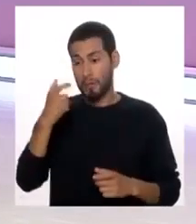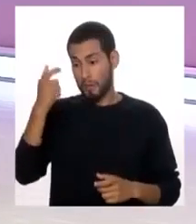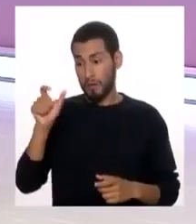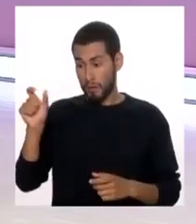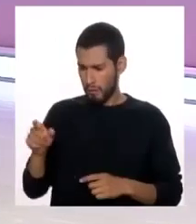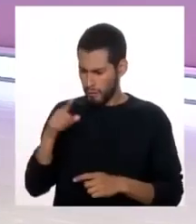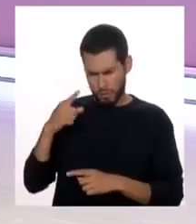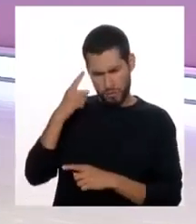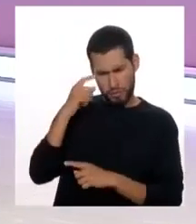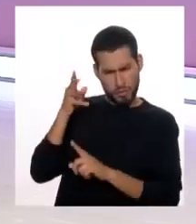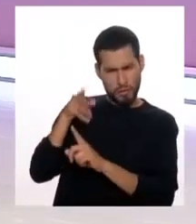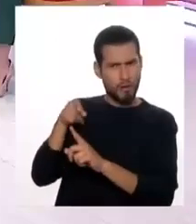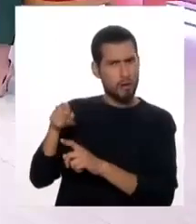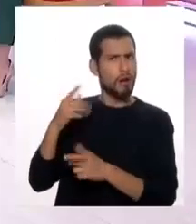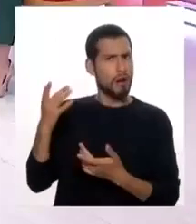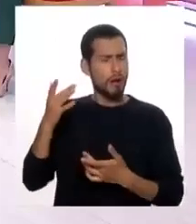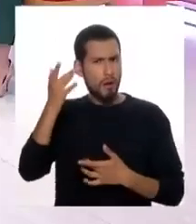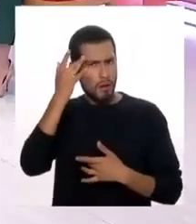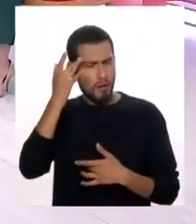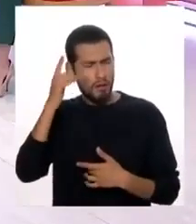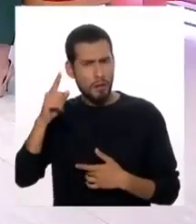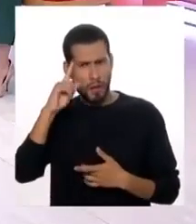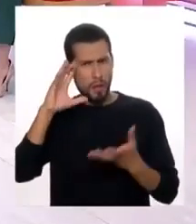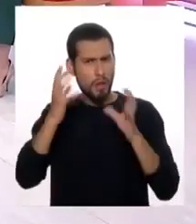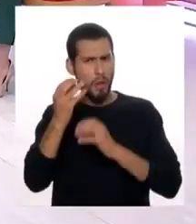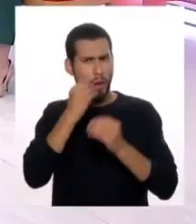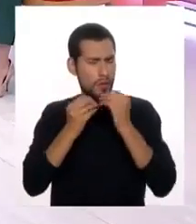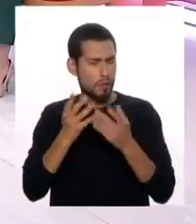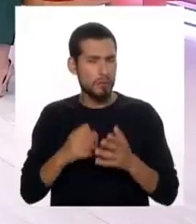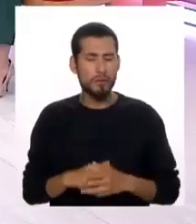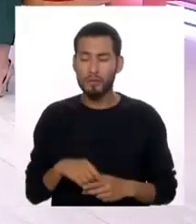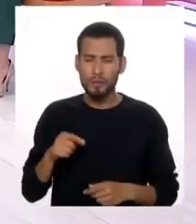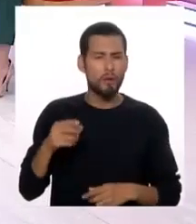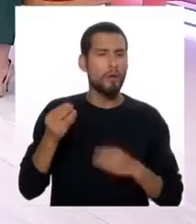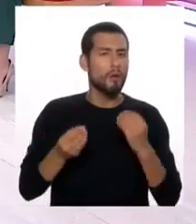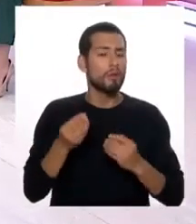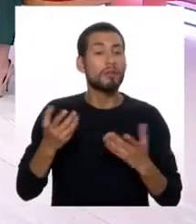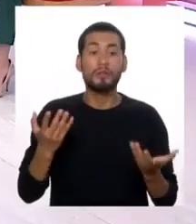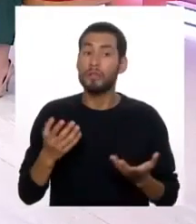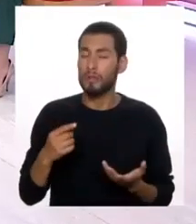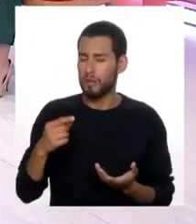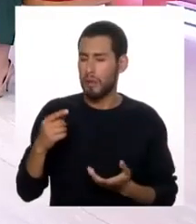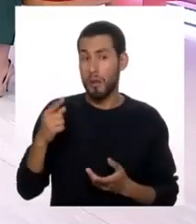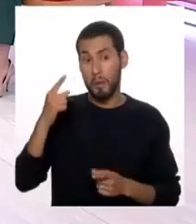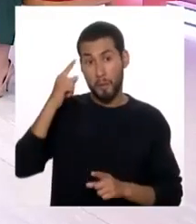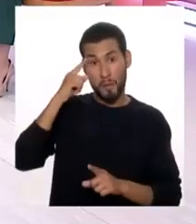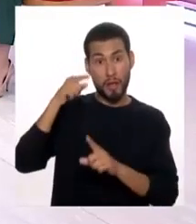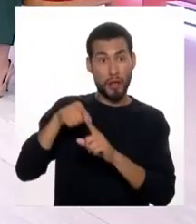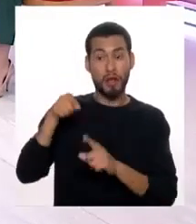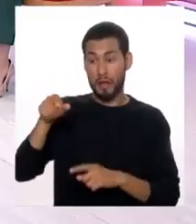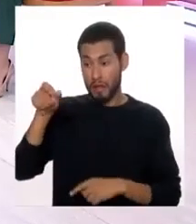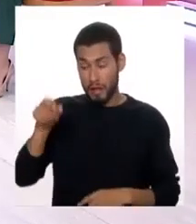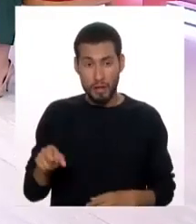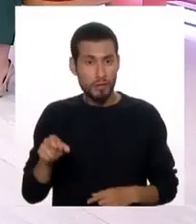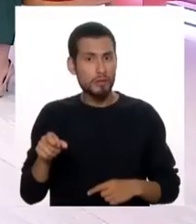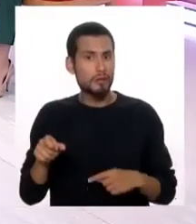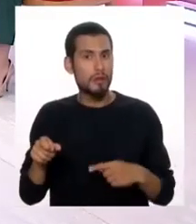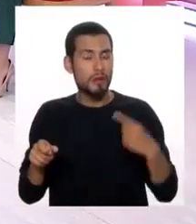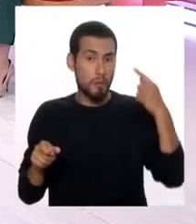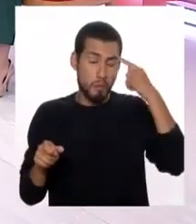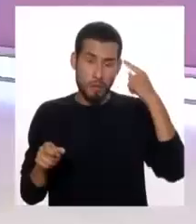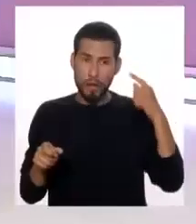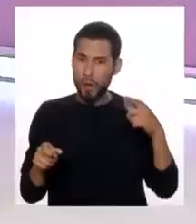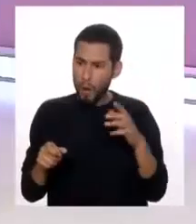casa que sospecha que está con bulimia, con anorexia? ¿Cómo tratar? Porque a veces lo que se nos ocurre es abordar a la niña, en este caso,